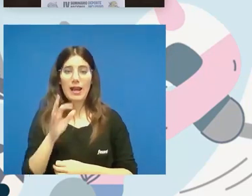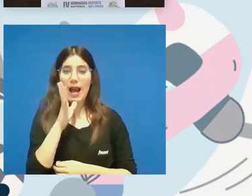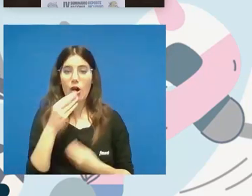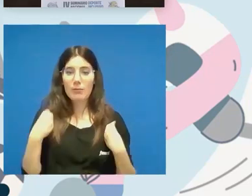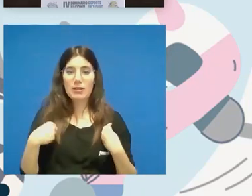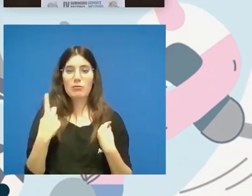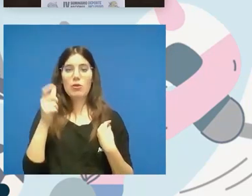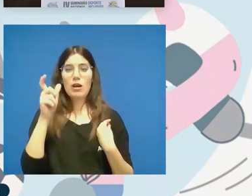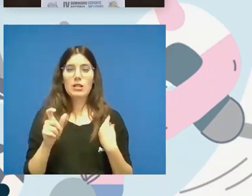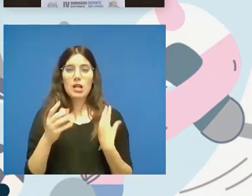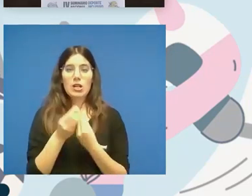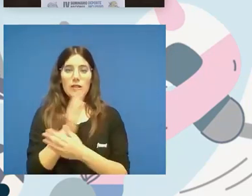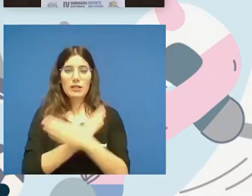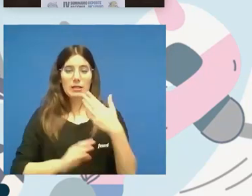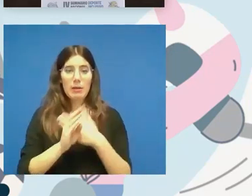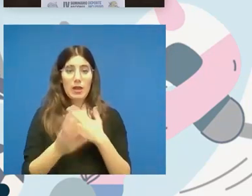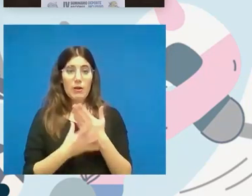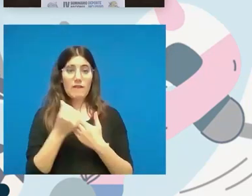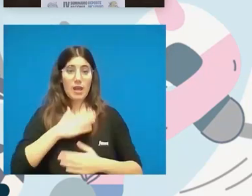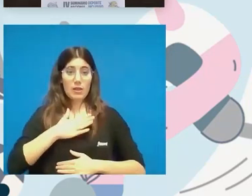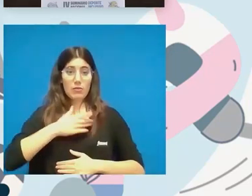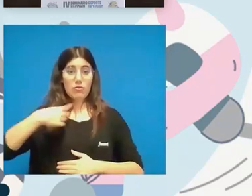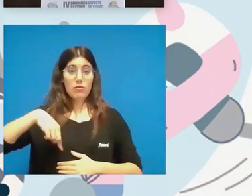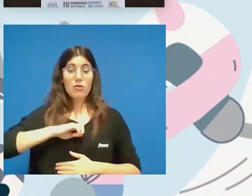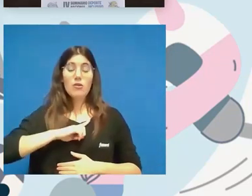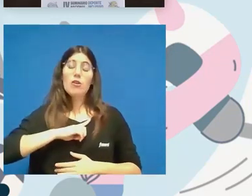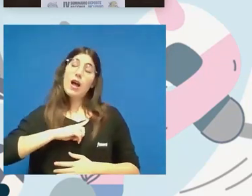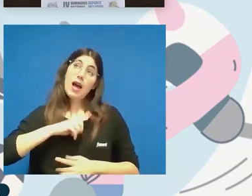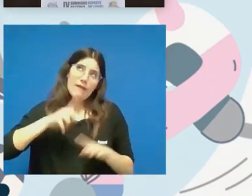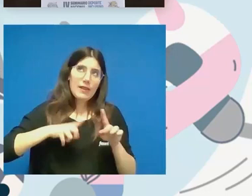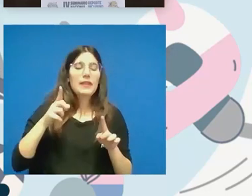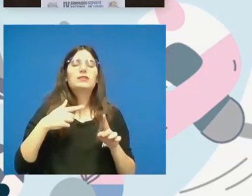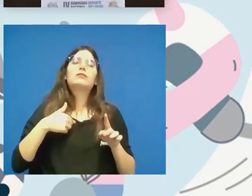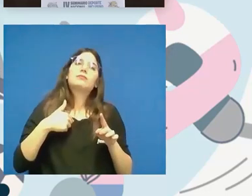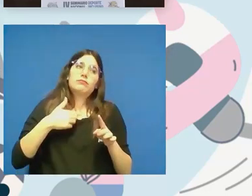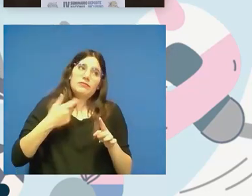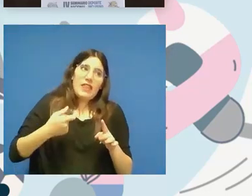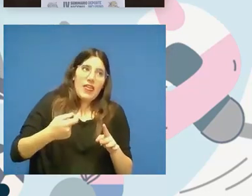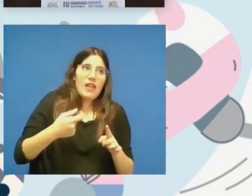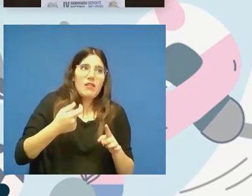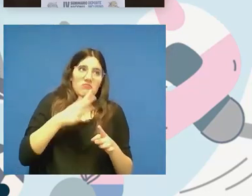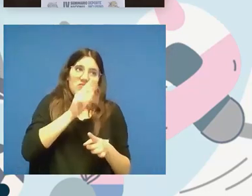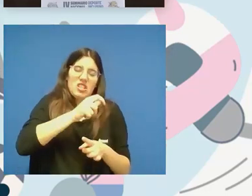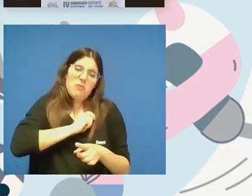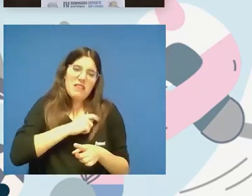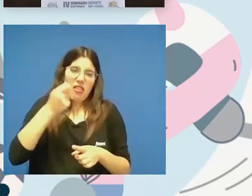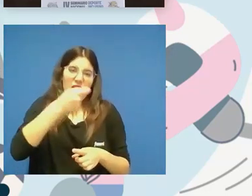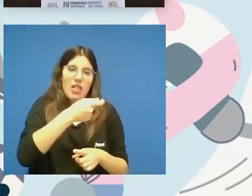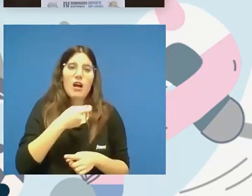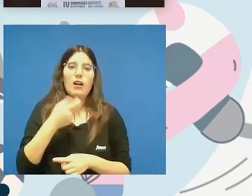discapacidad en una federación como la nuestra por ejemplo se suele dar mucho no solo a nosotros sino en España se suele dar mucho